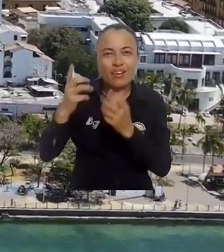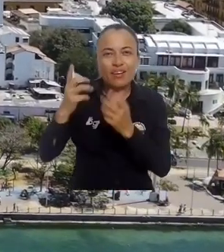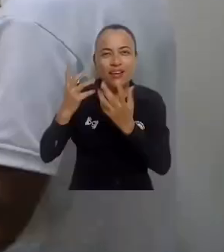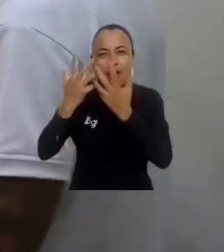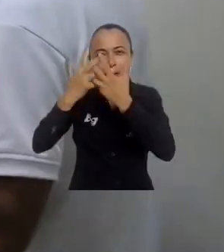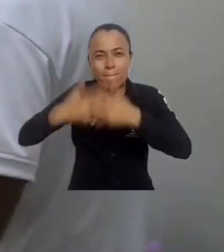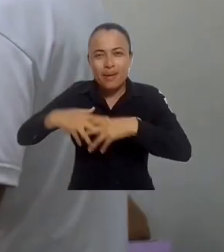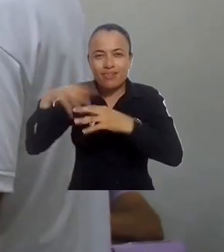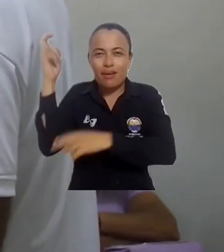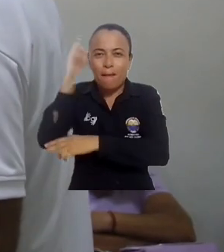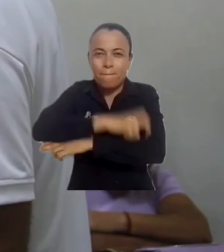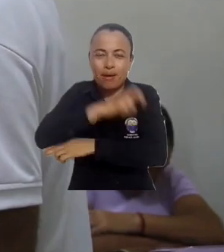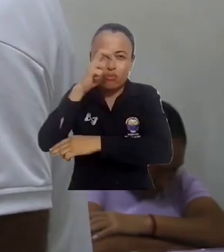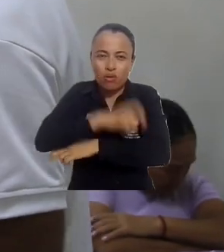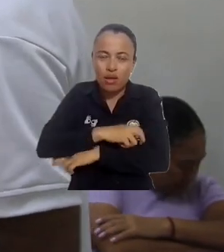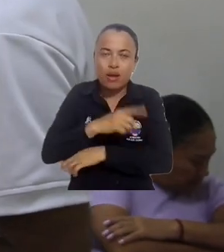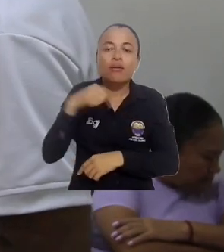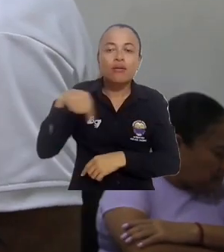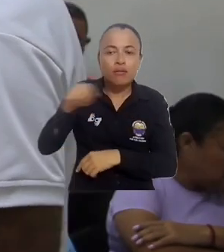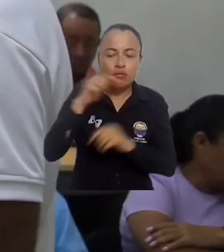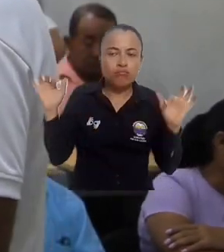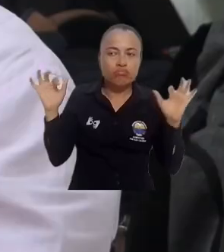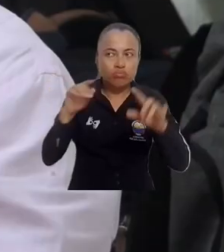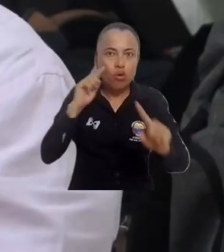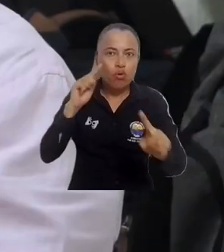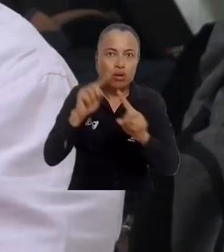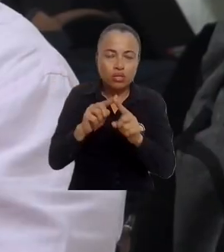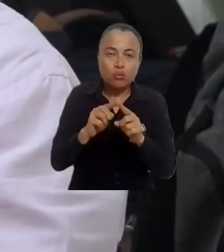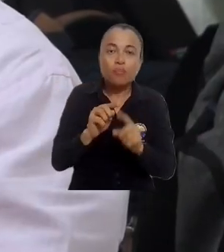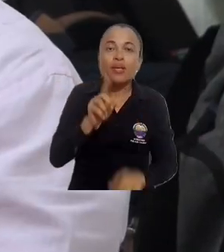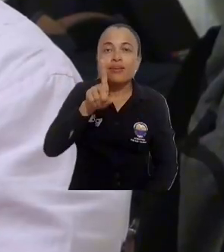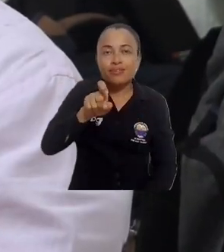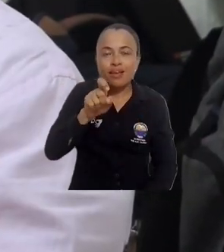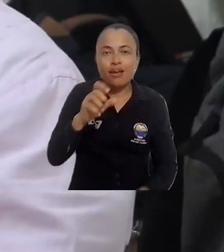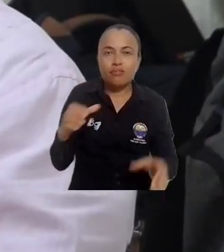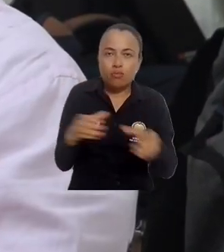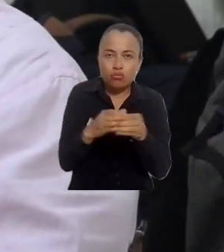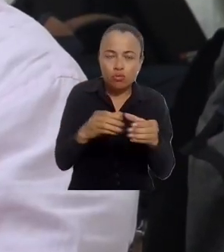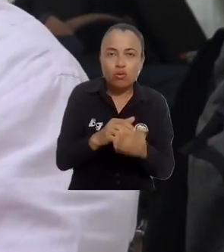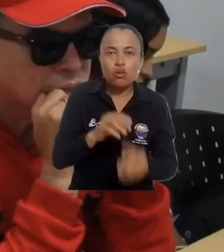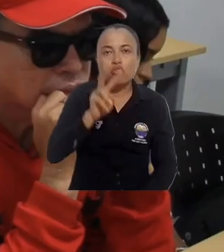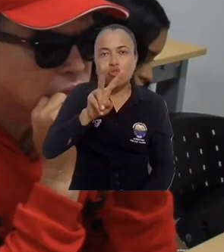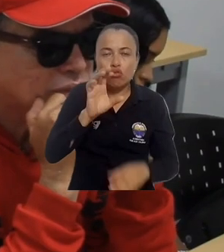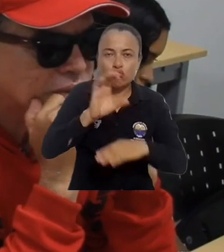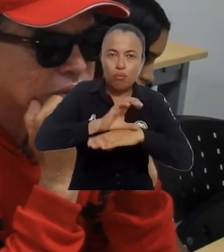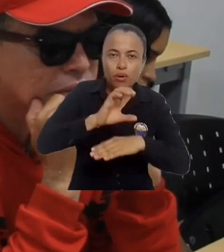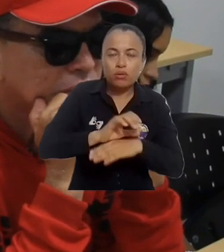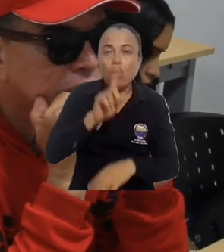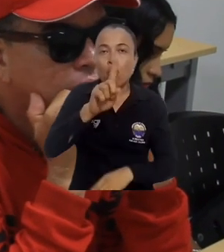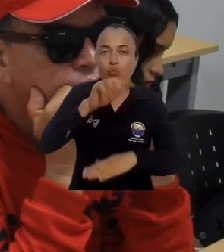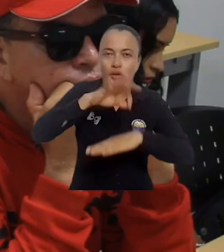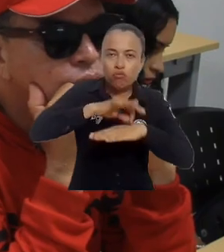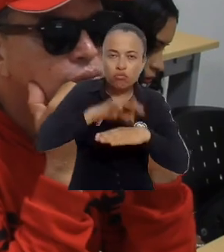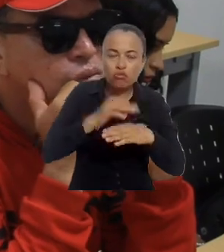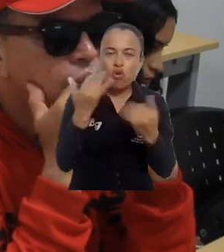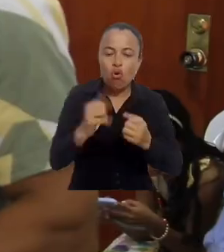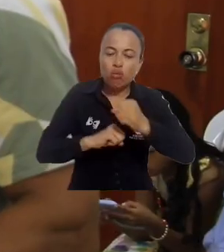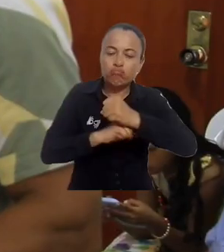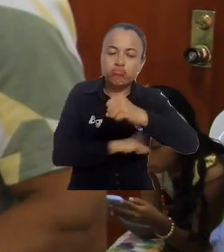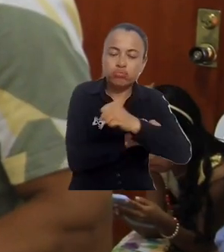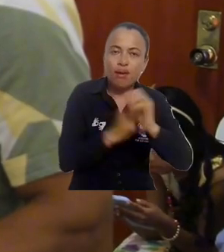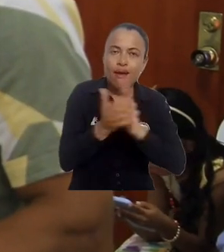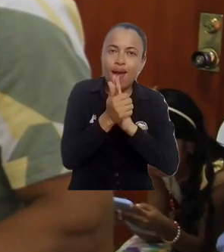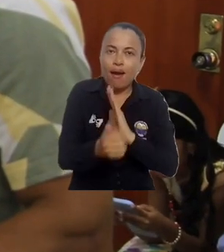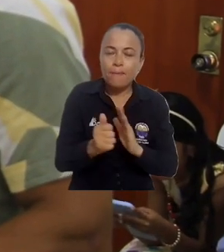petrolera es el objetivo de este proyecto que reunió a operadores de seis asociaciones, dos cooperativas y una fundación, quienes